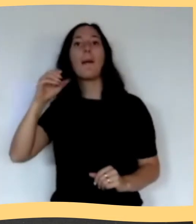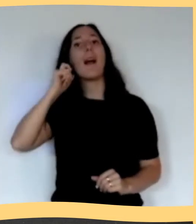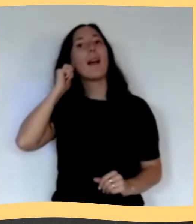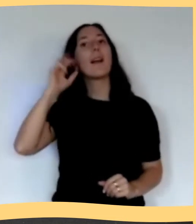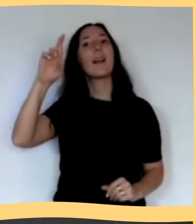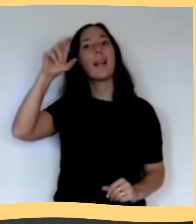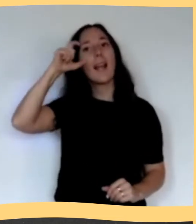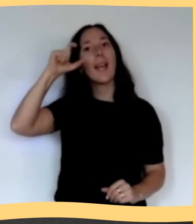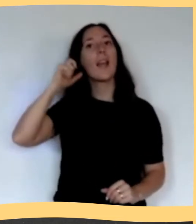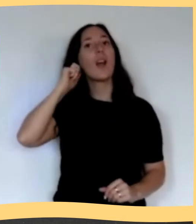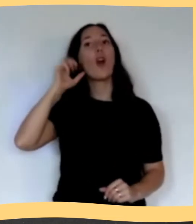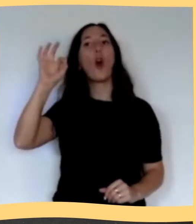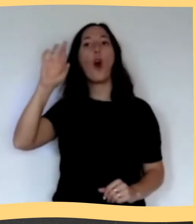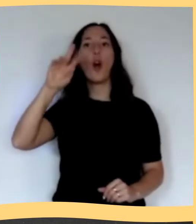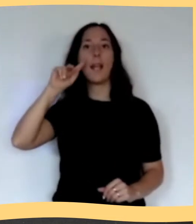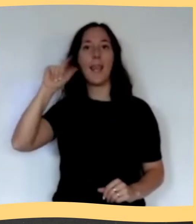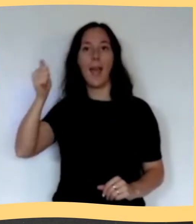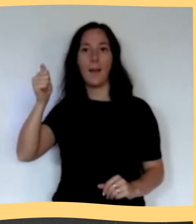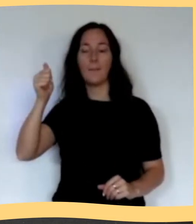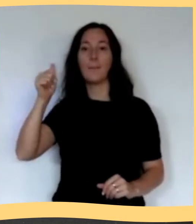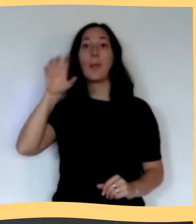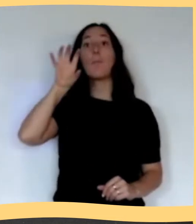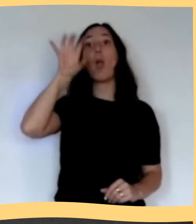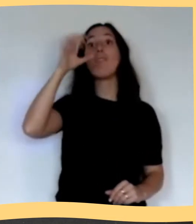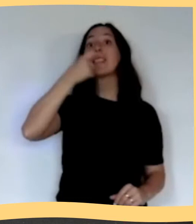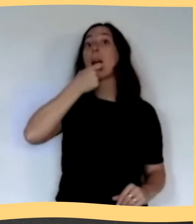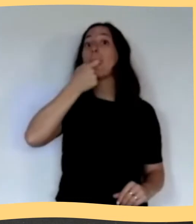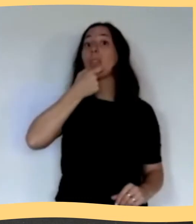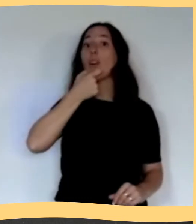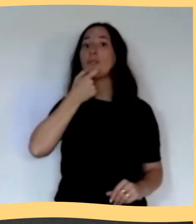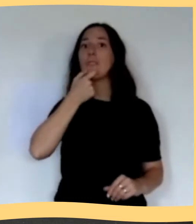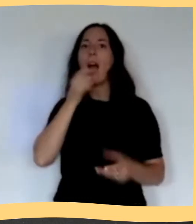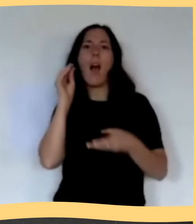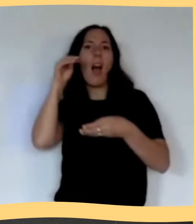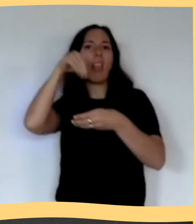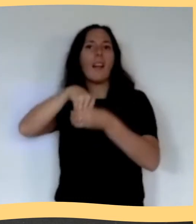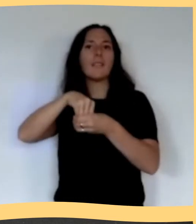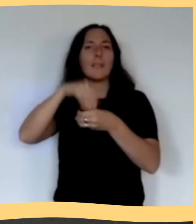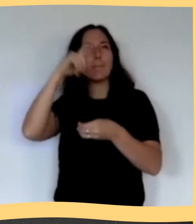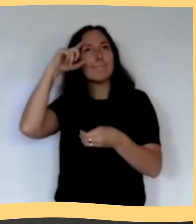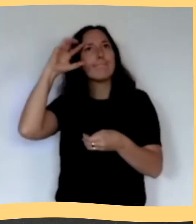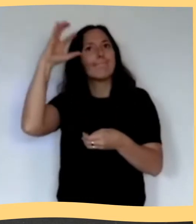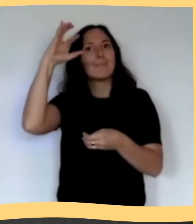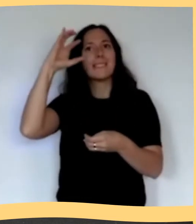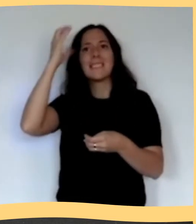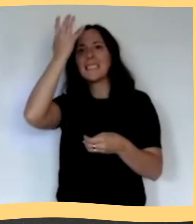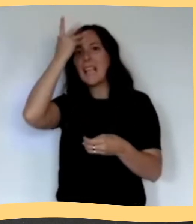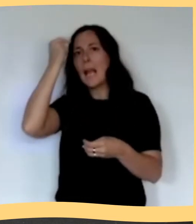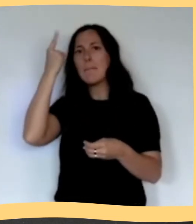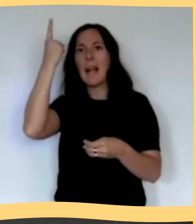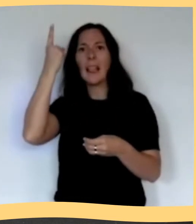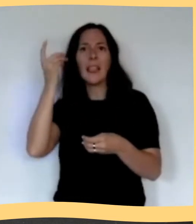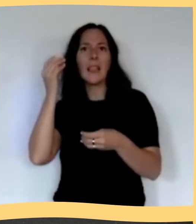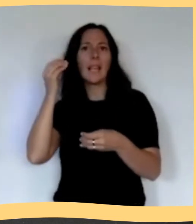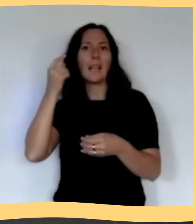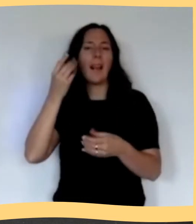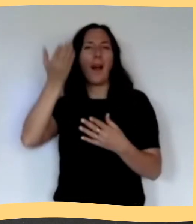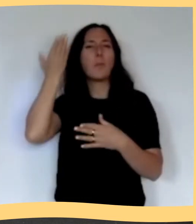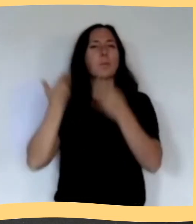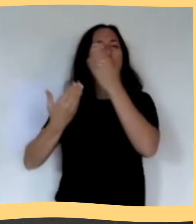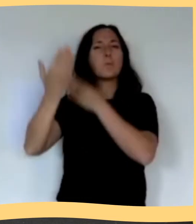recuerdos del paso del general San Martín en los numerosos lugares que fueron escenarios de su gestión como gobernador,